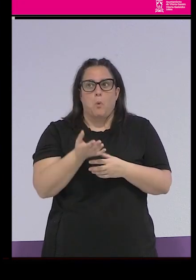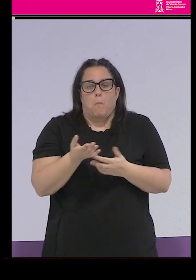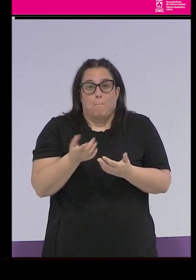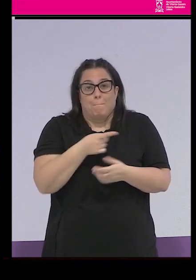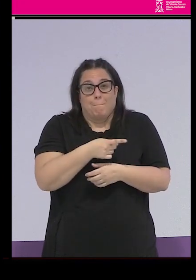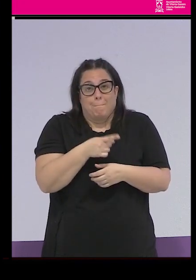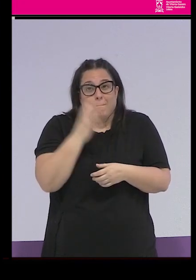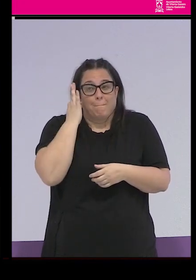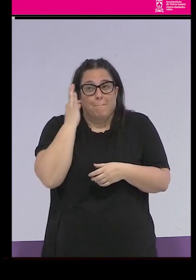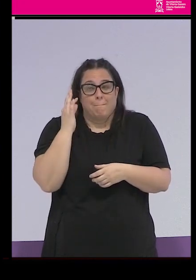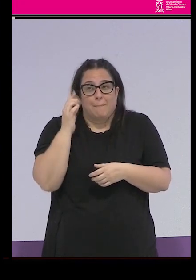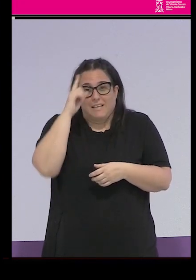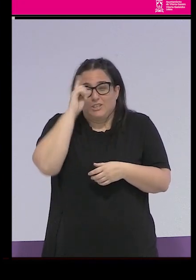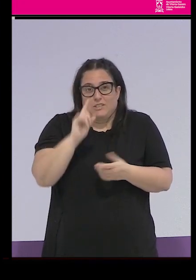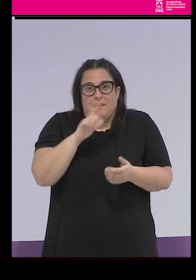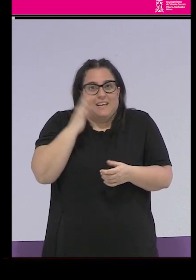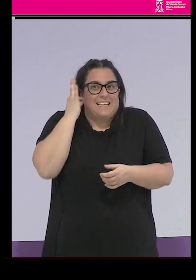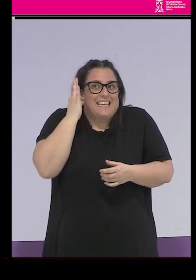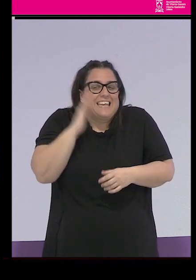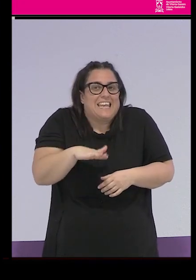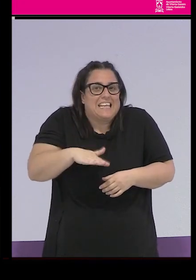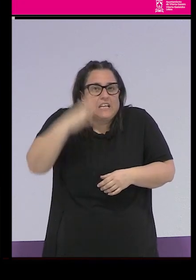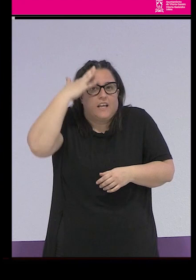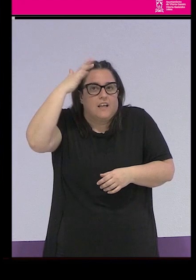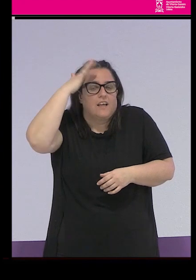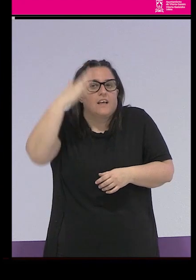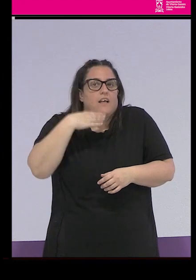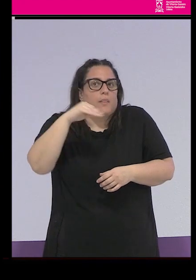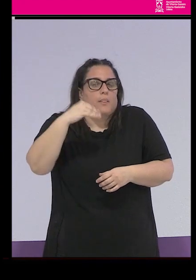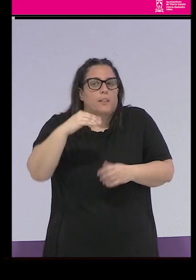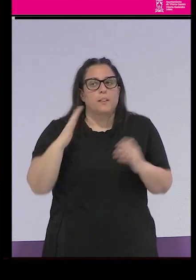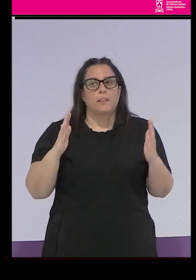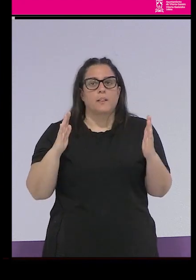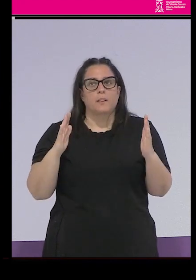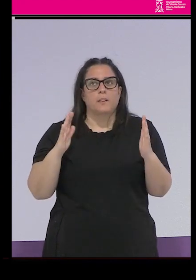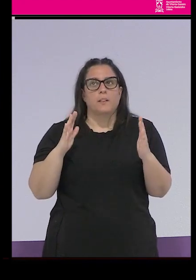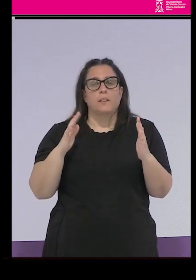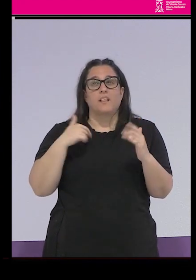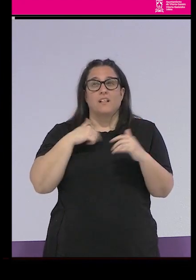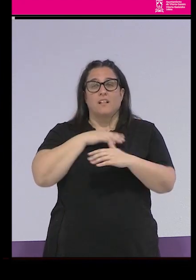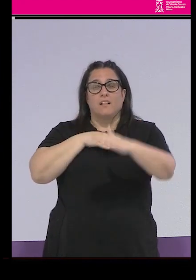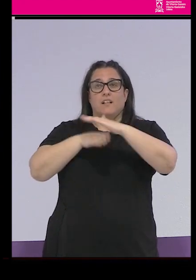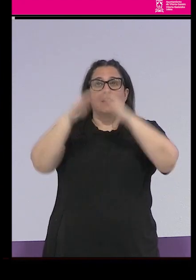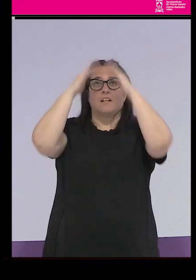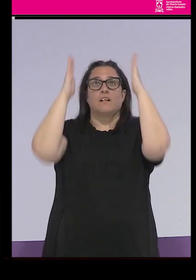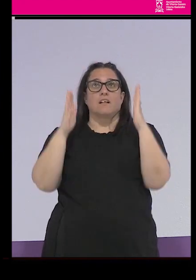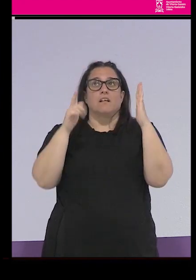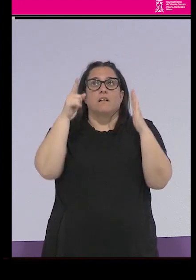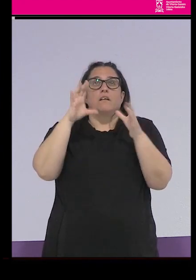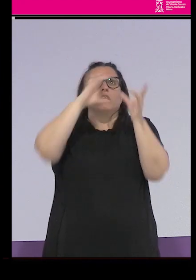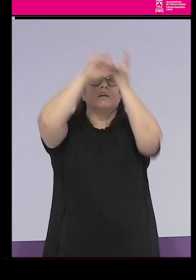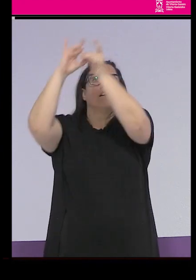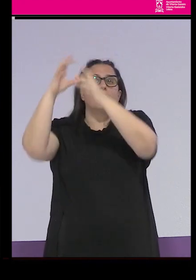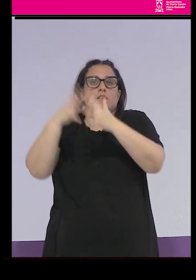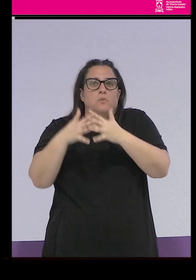todo el sentido del mundo por qué iban a tener que saber unas niñas no unas adolescentes a qué estructura macro pertenecía ese reformatorio